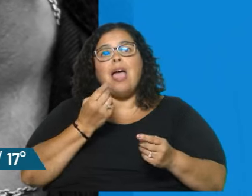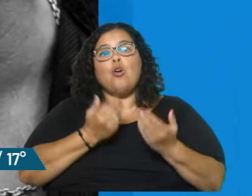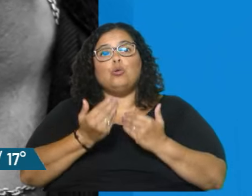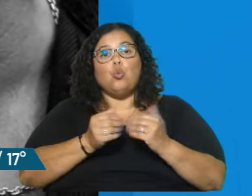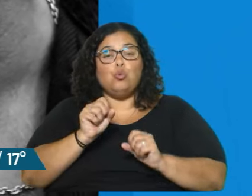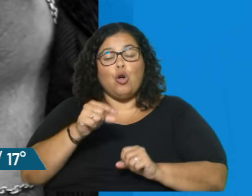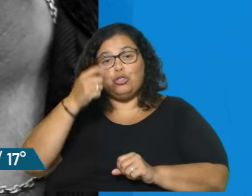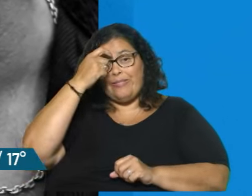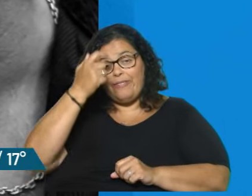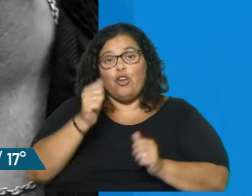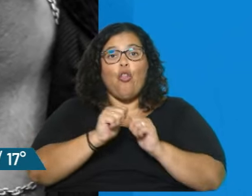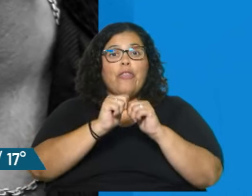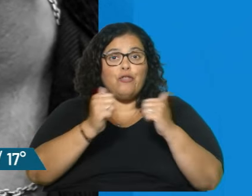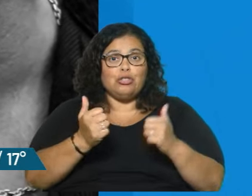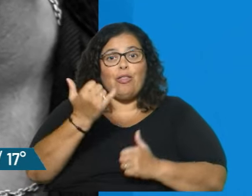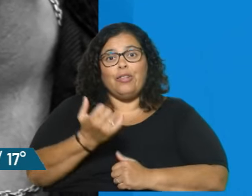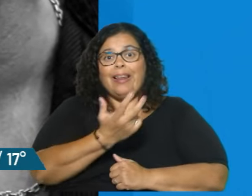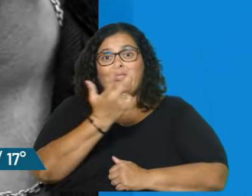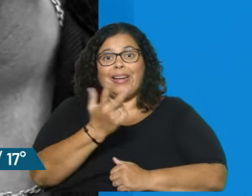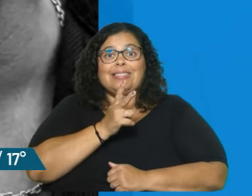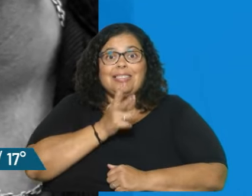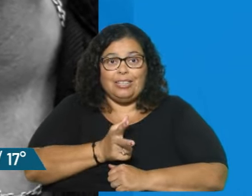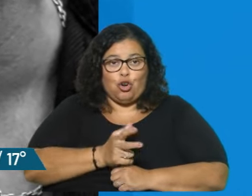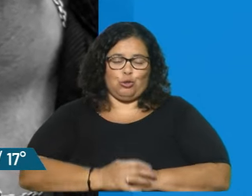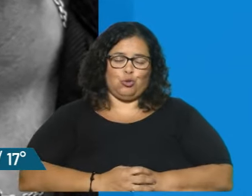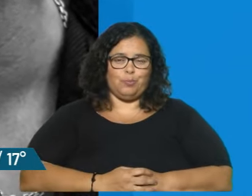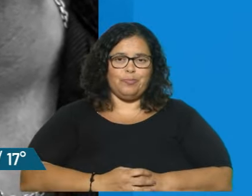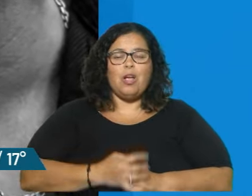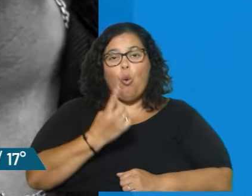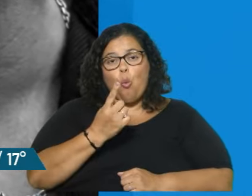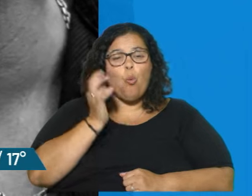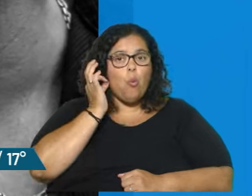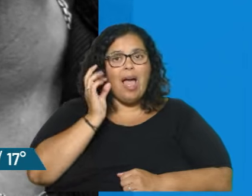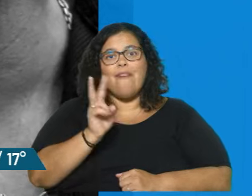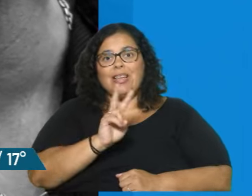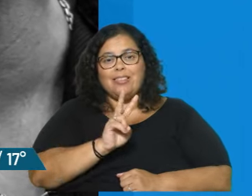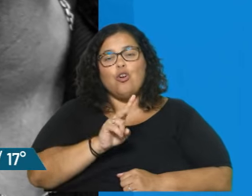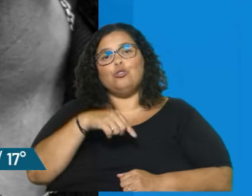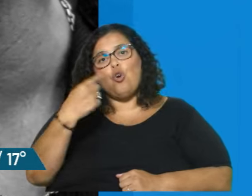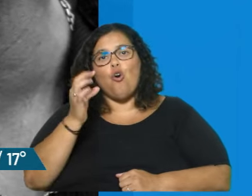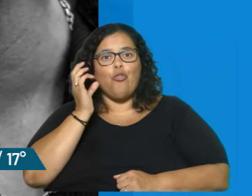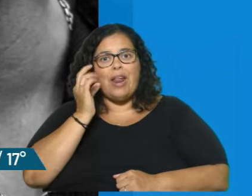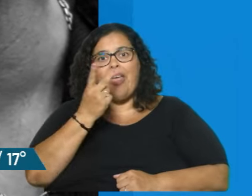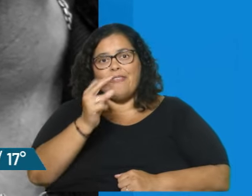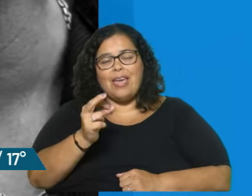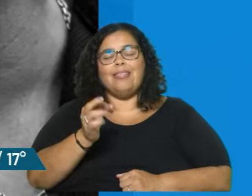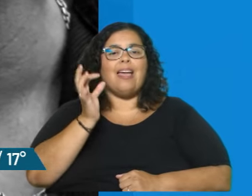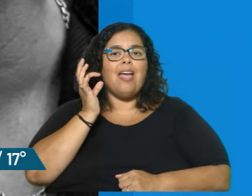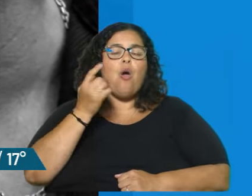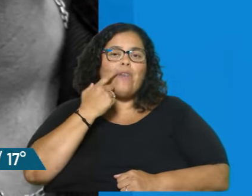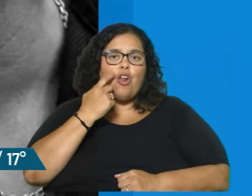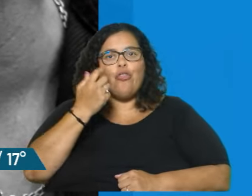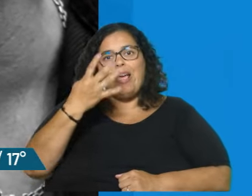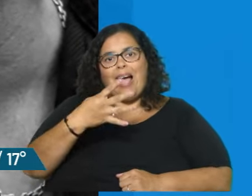Está divorciado y tiene tres hijos, Agustina, de 22 años, Julieta, de 20 y Enzo, de 14.